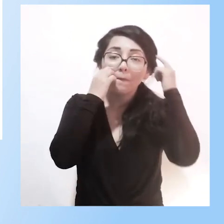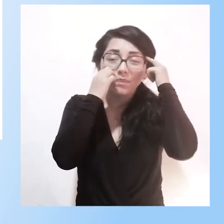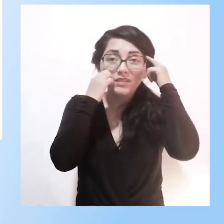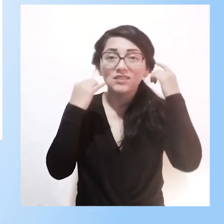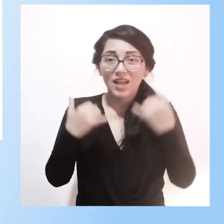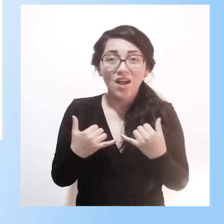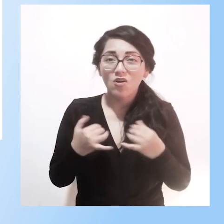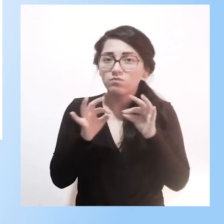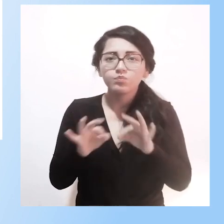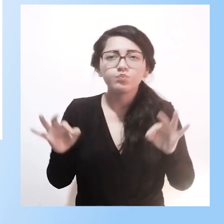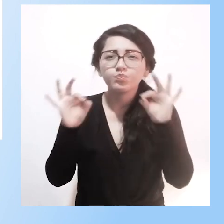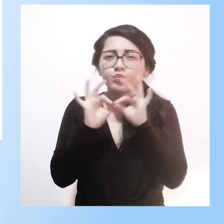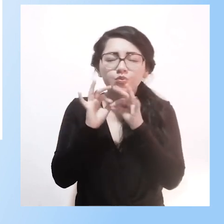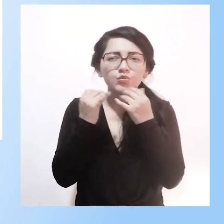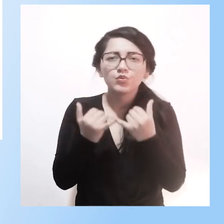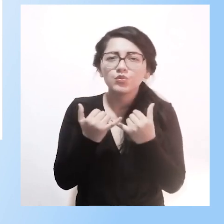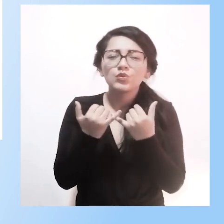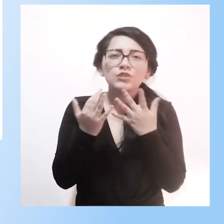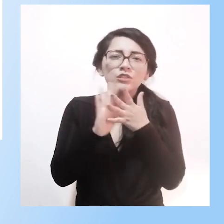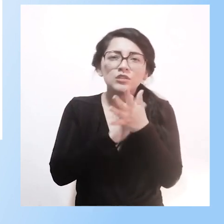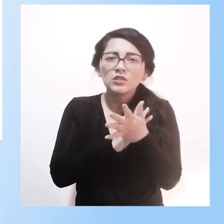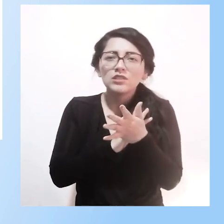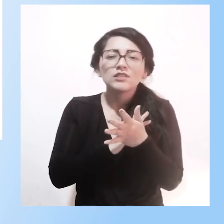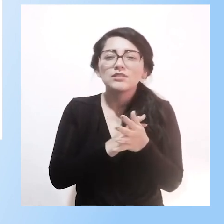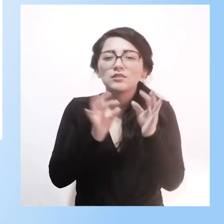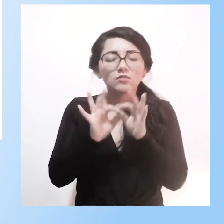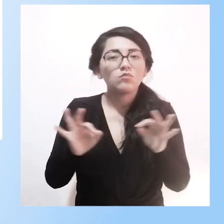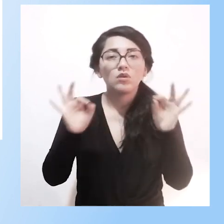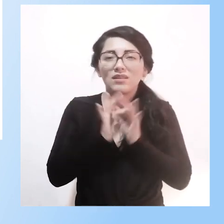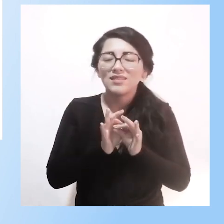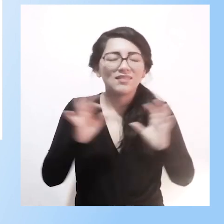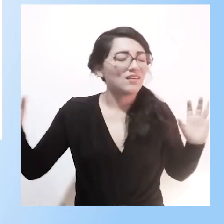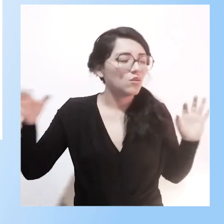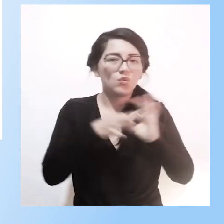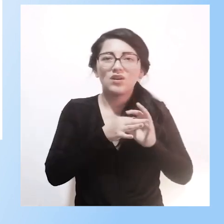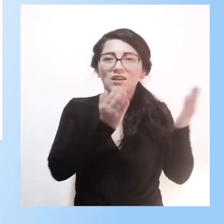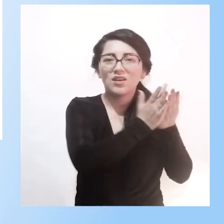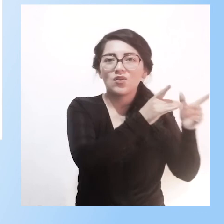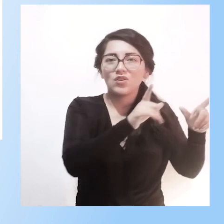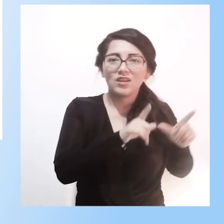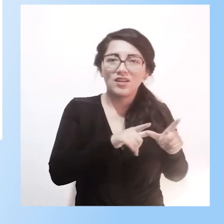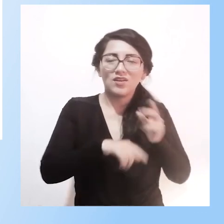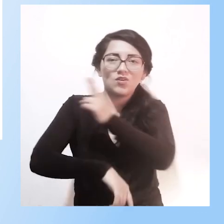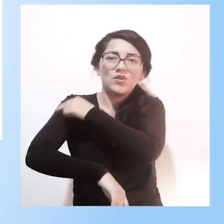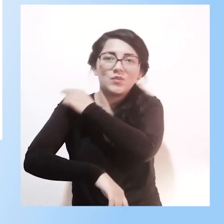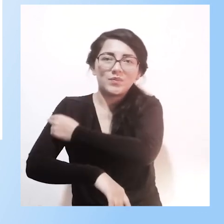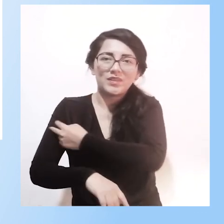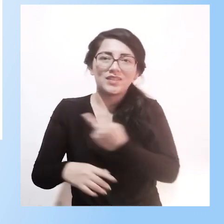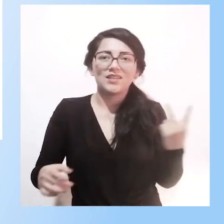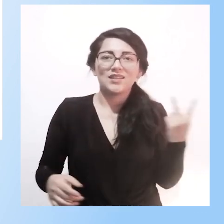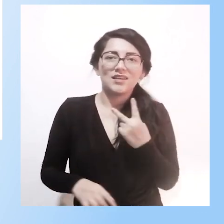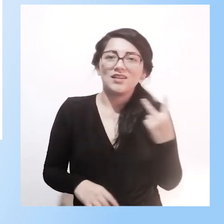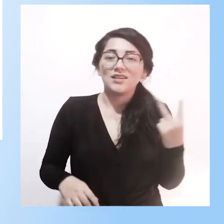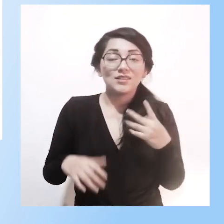de cómo trabajar justamente con las escuelas la importancia de las escuelas en el proceso del